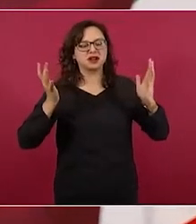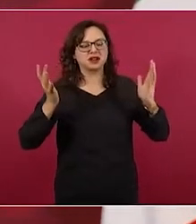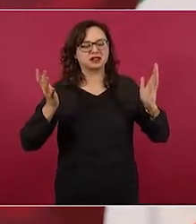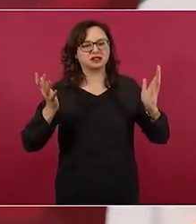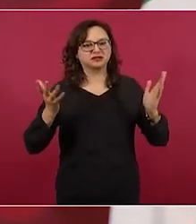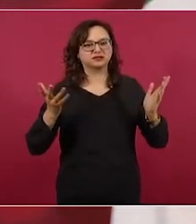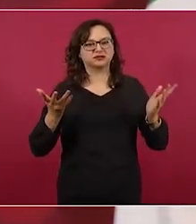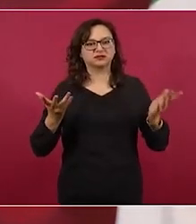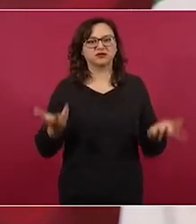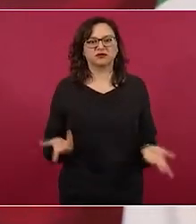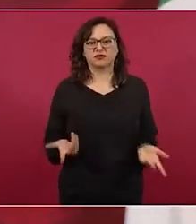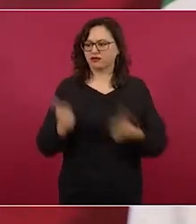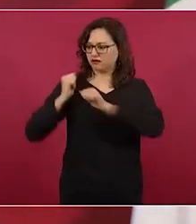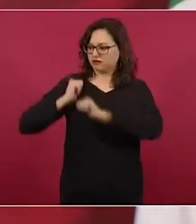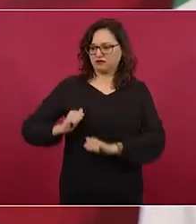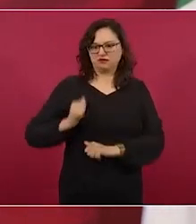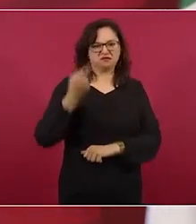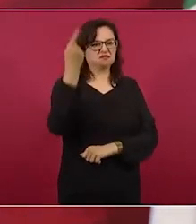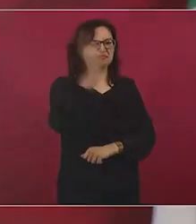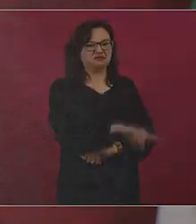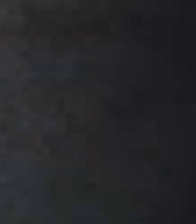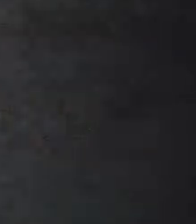las autoridades.